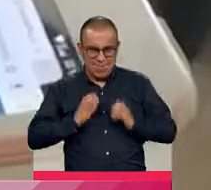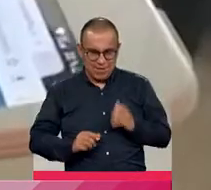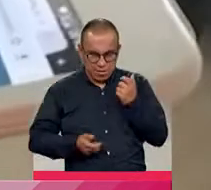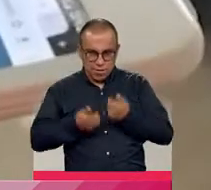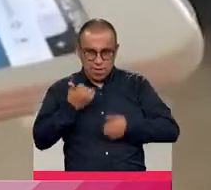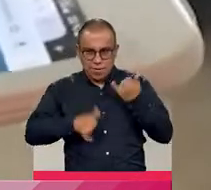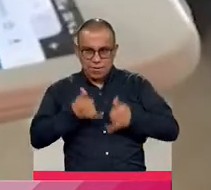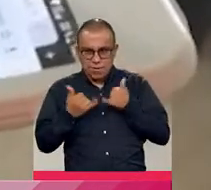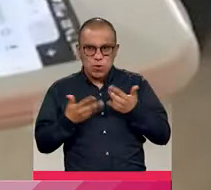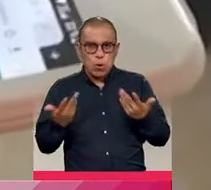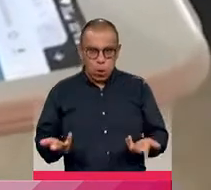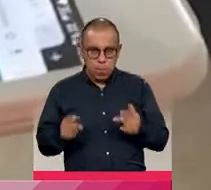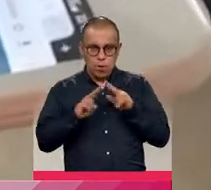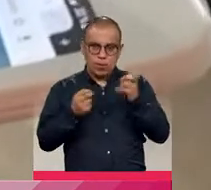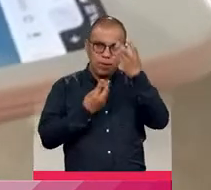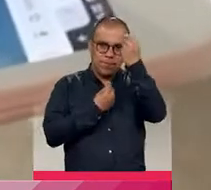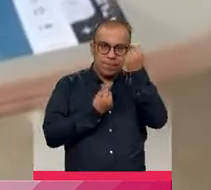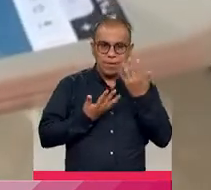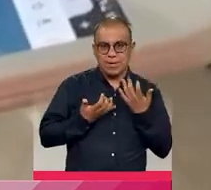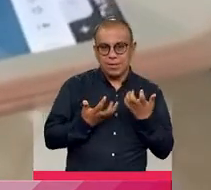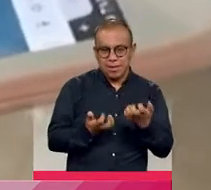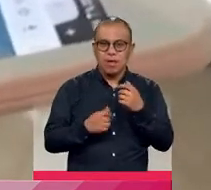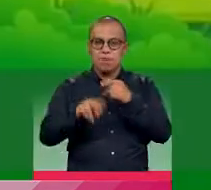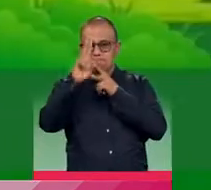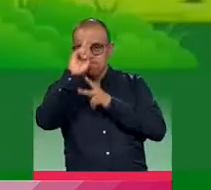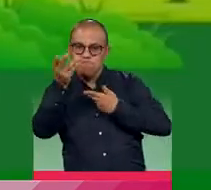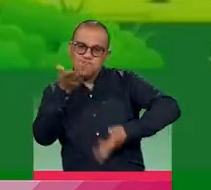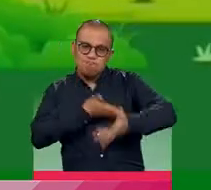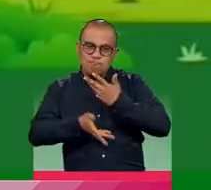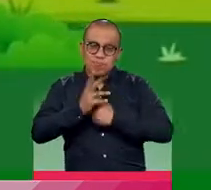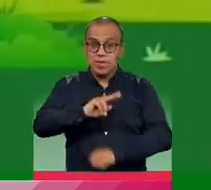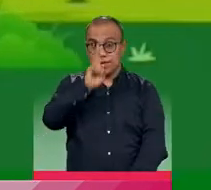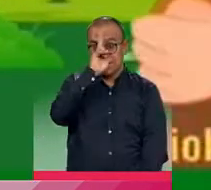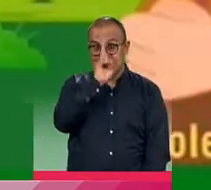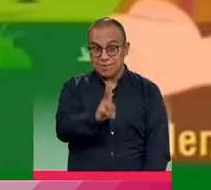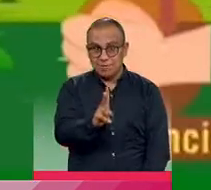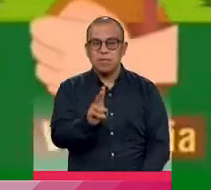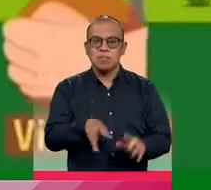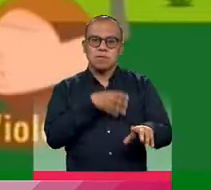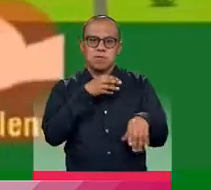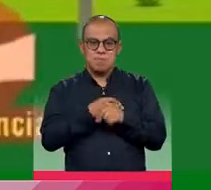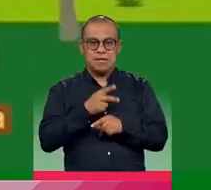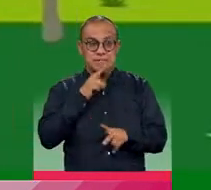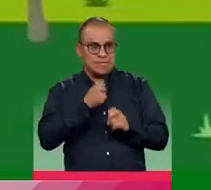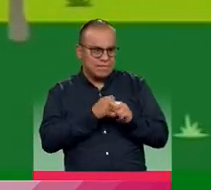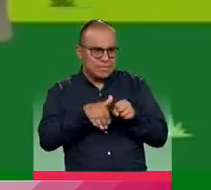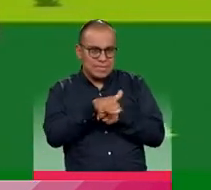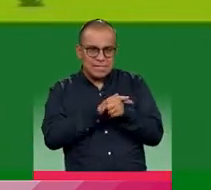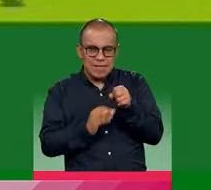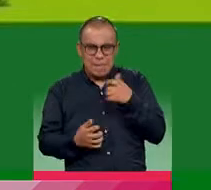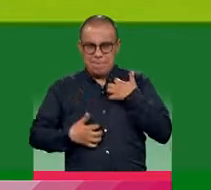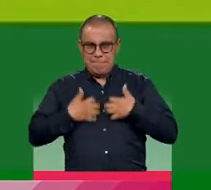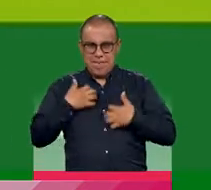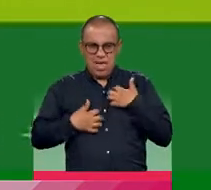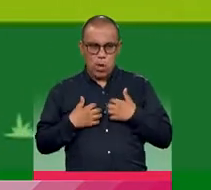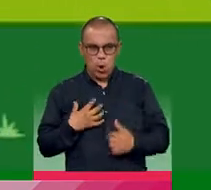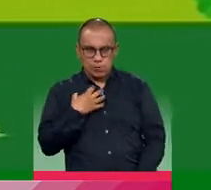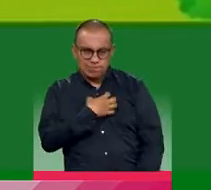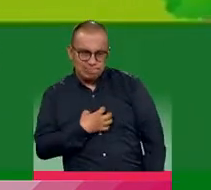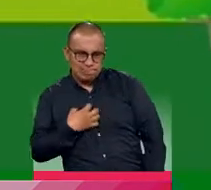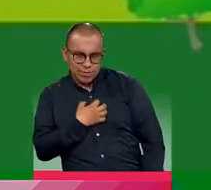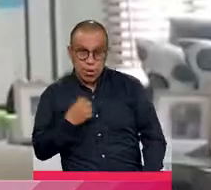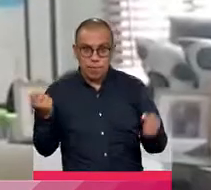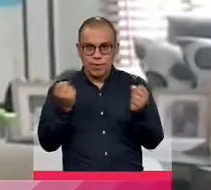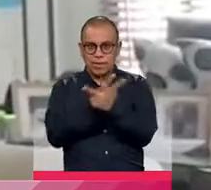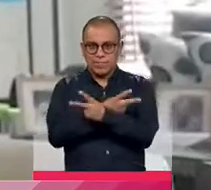viajan a través de valores como esperanza, solidaridad, respeto y cómo superar dificultades como el miedo, el egoísmo y la